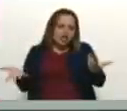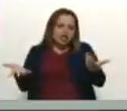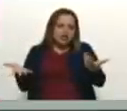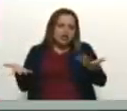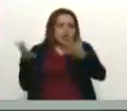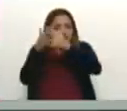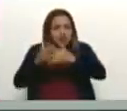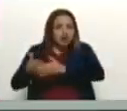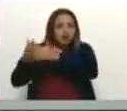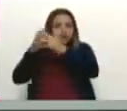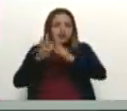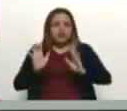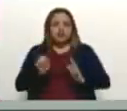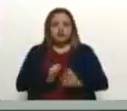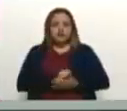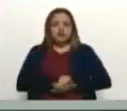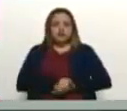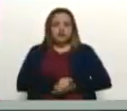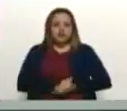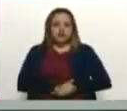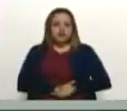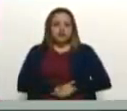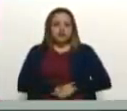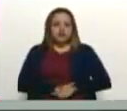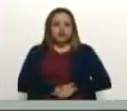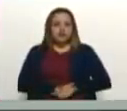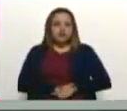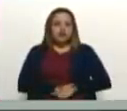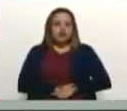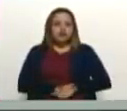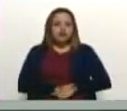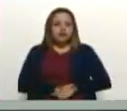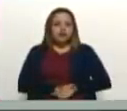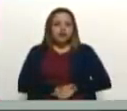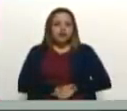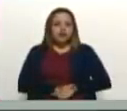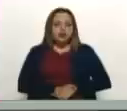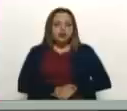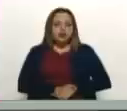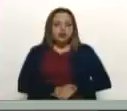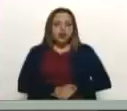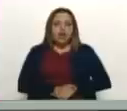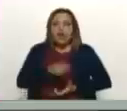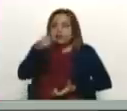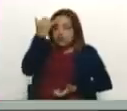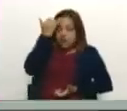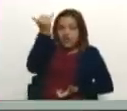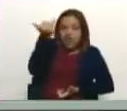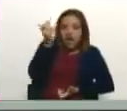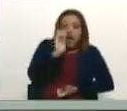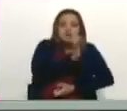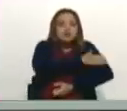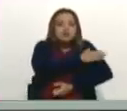de los gringos. Y de la arrogancia mundial. Esa es la oferta que ellos tienen.